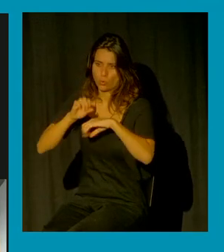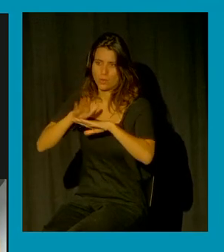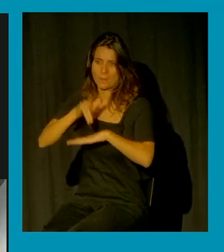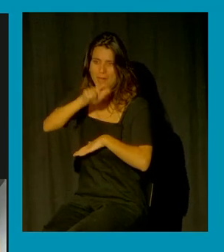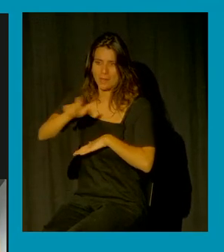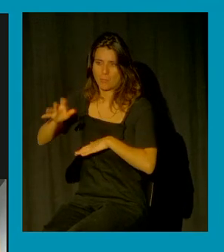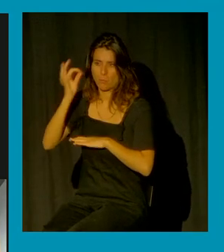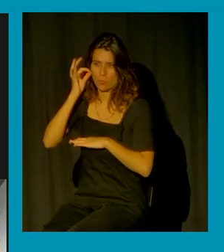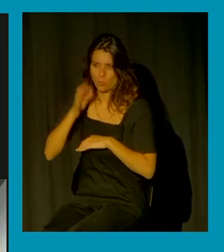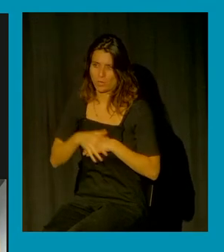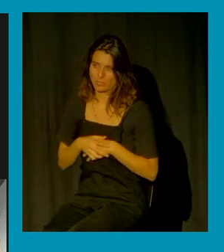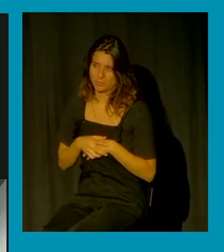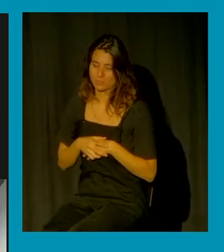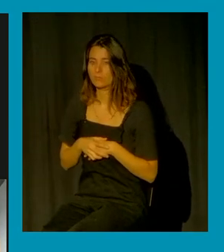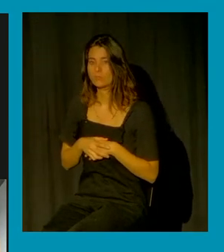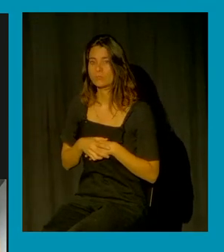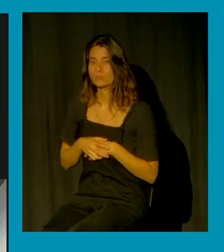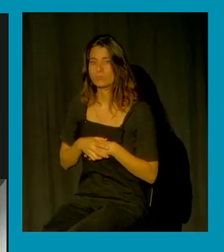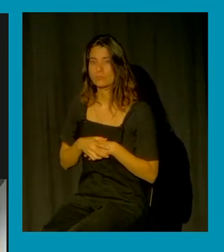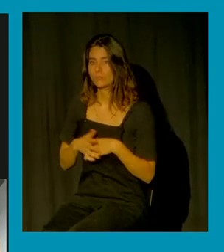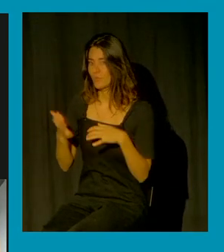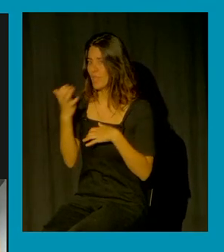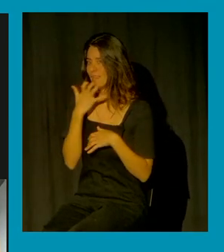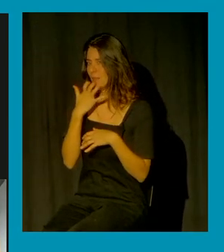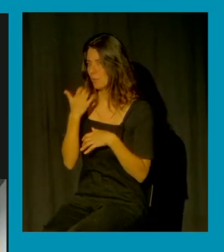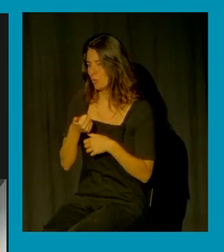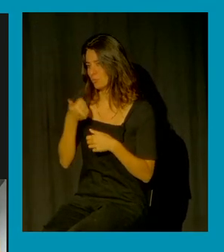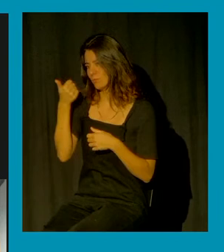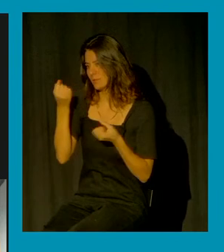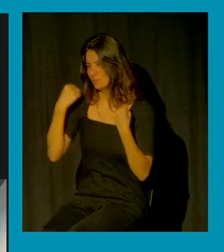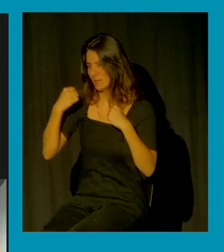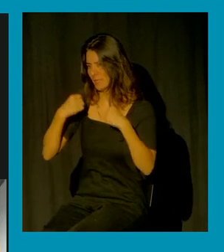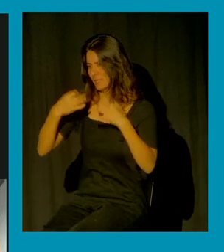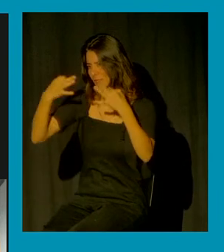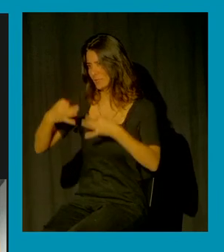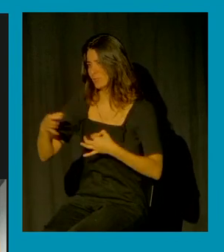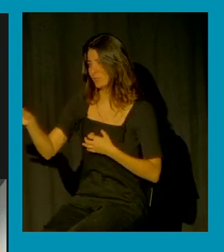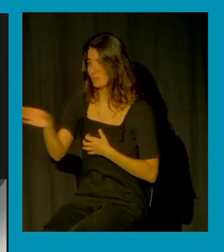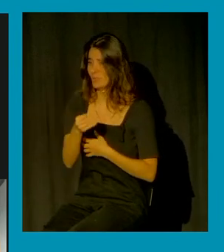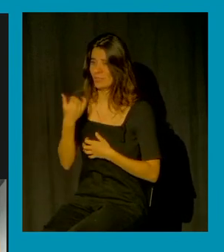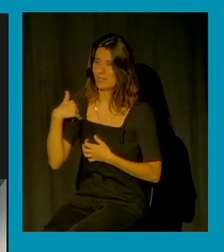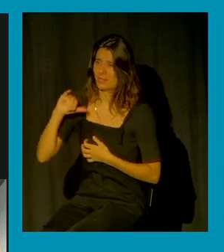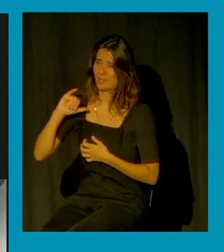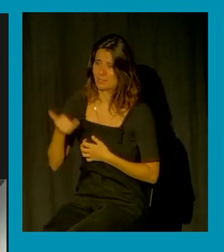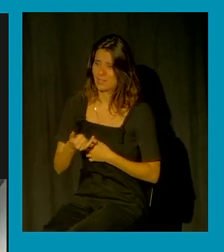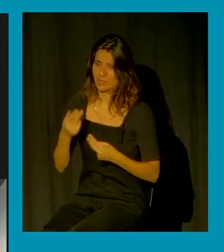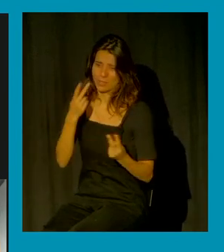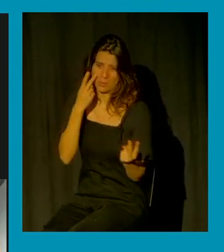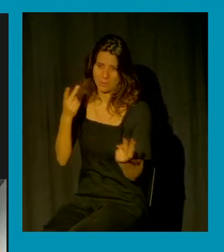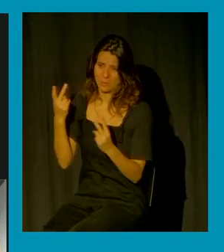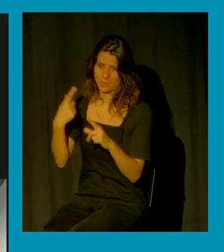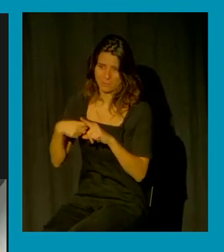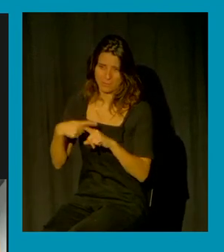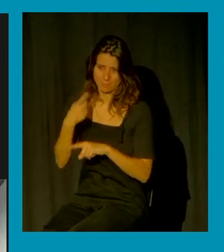Bueno ejemplos prácticos de textos prescriptivos que además estaréis bueno ya cansadas de verlos ¿no?